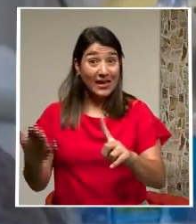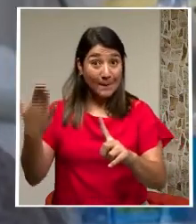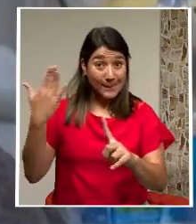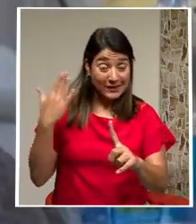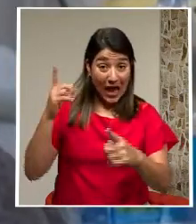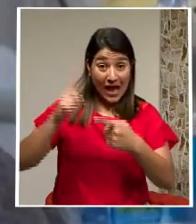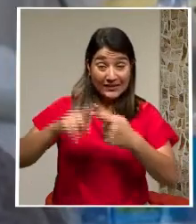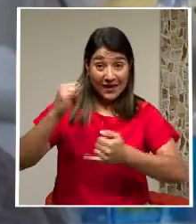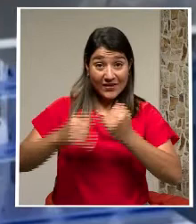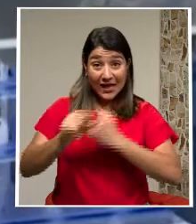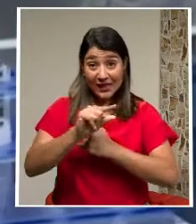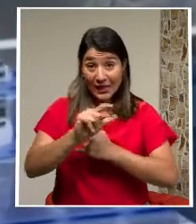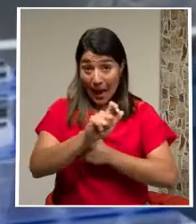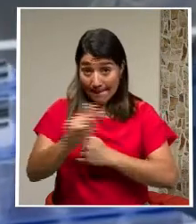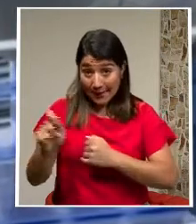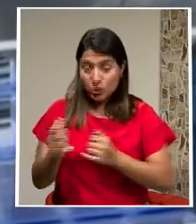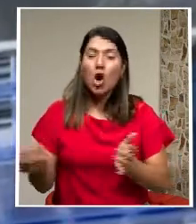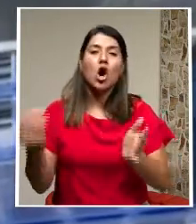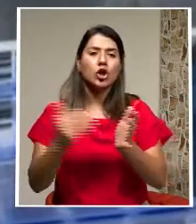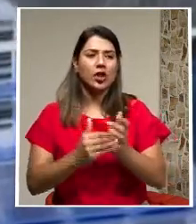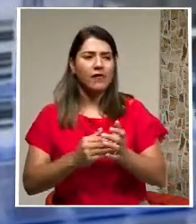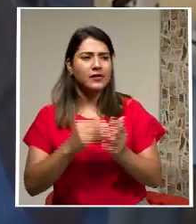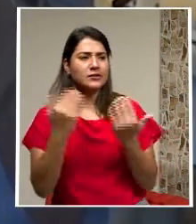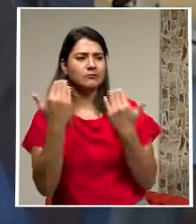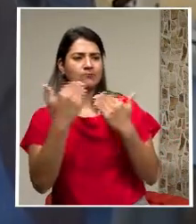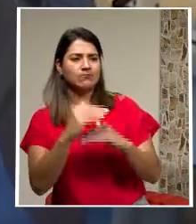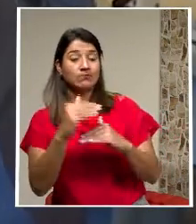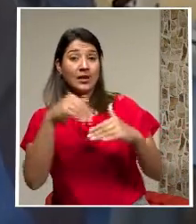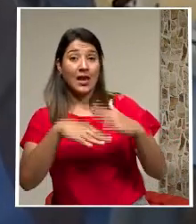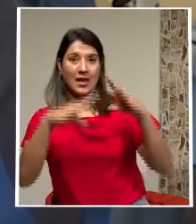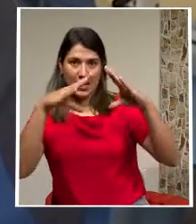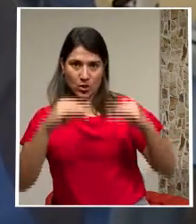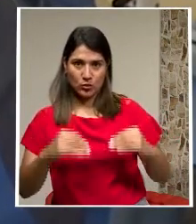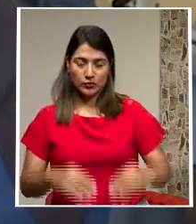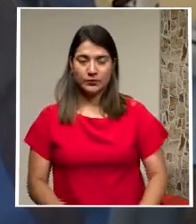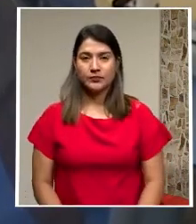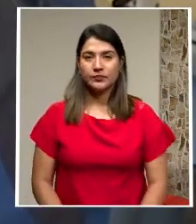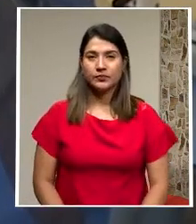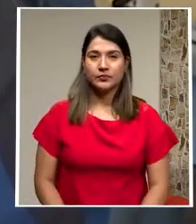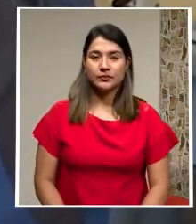Rigen nuevas restricciones A la circulación nocturna Entre otras medidas